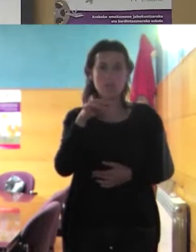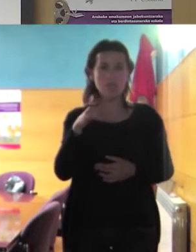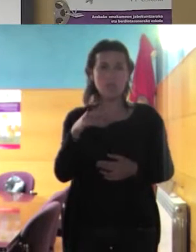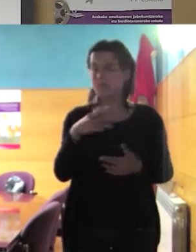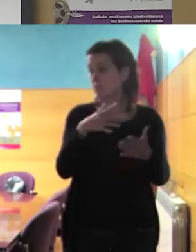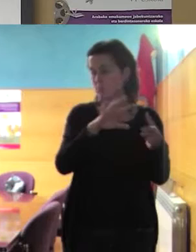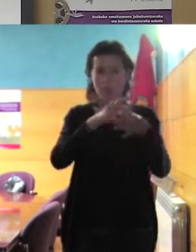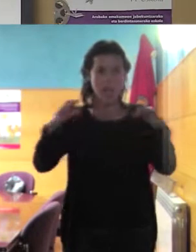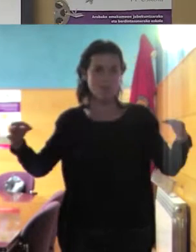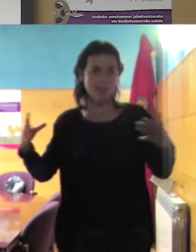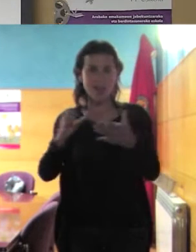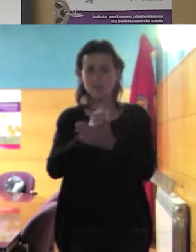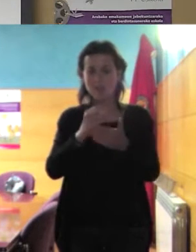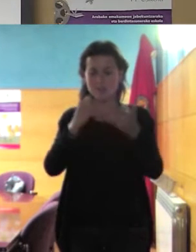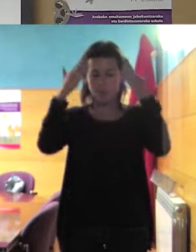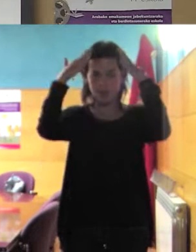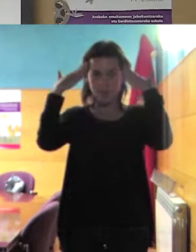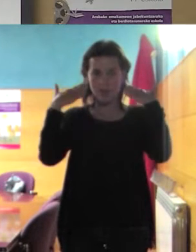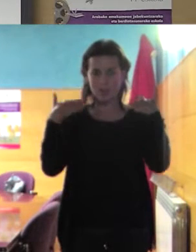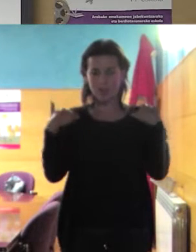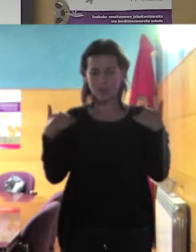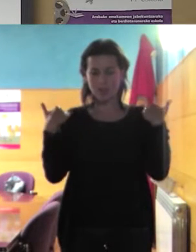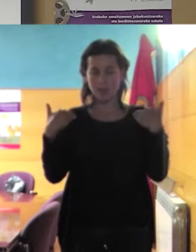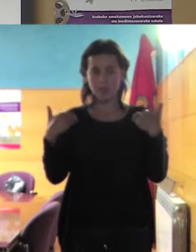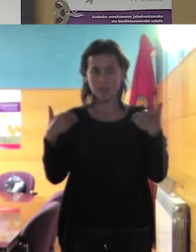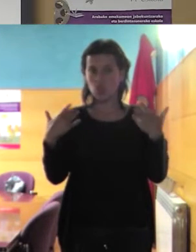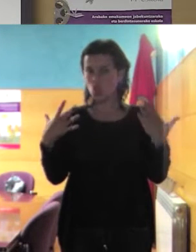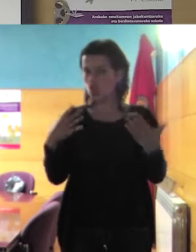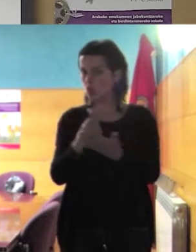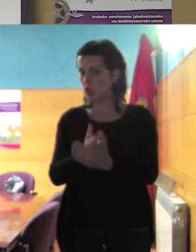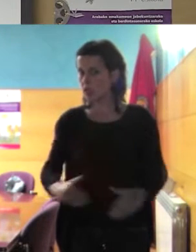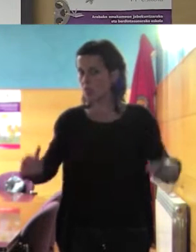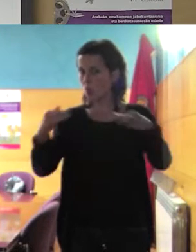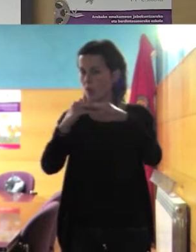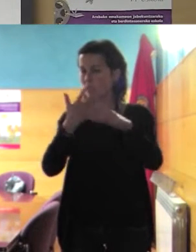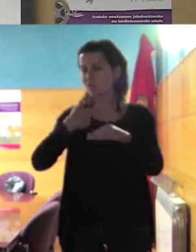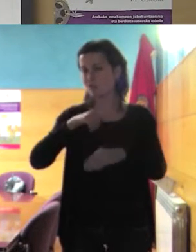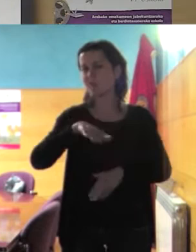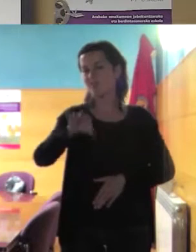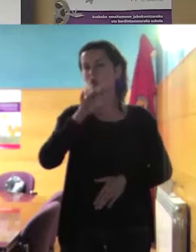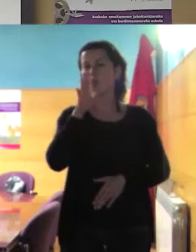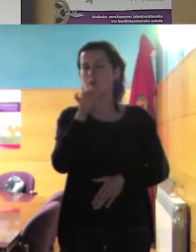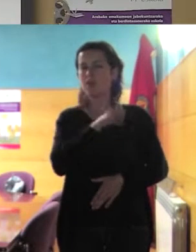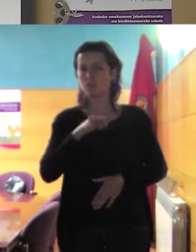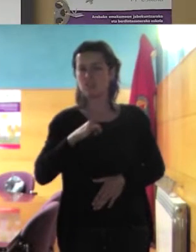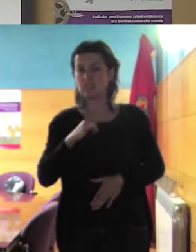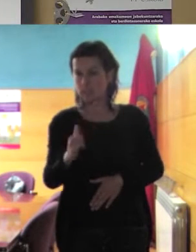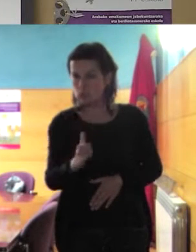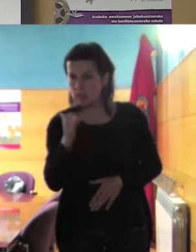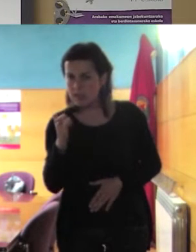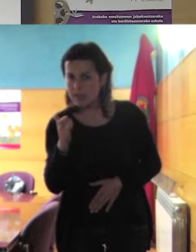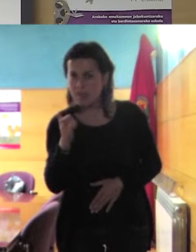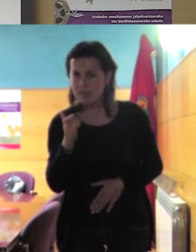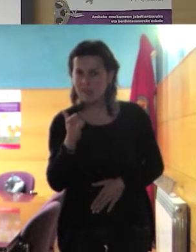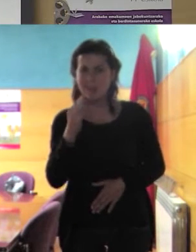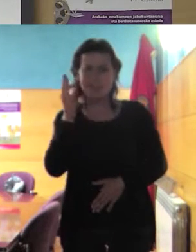misma todas es que todas la hemos elegido libremente porque somos así de independientes ¿será casualidad que todas las chavalas de